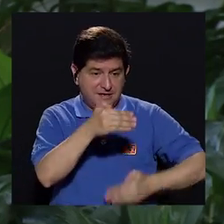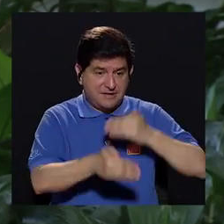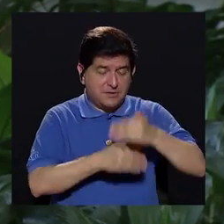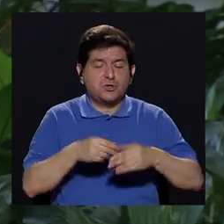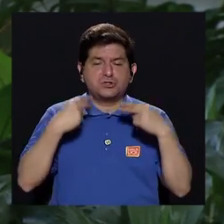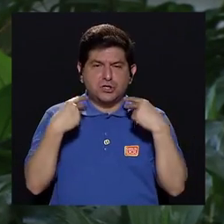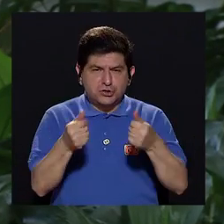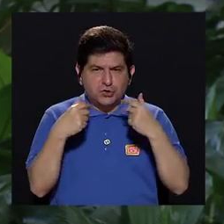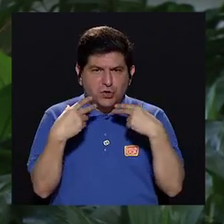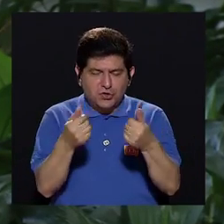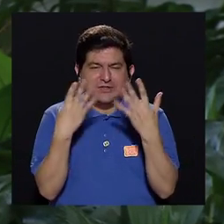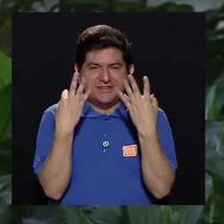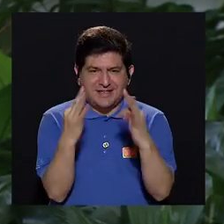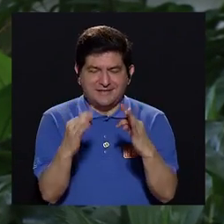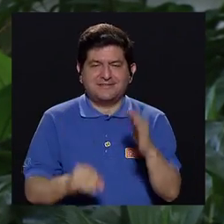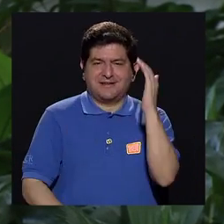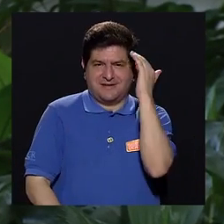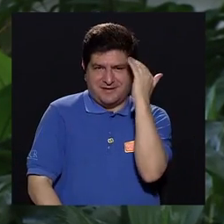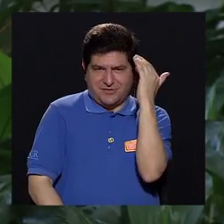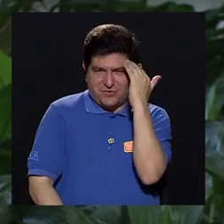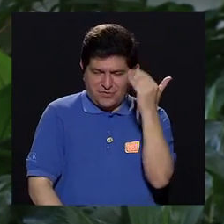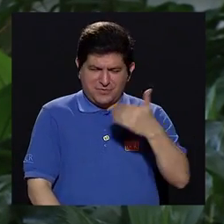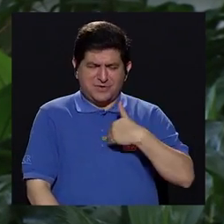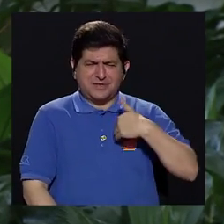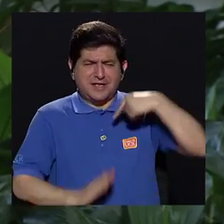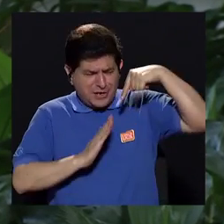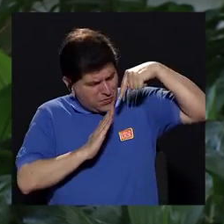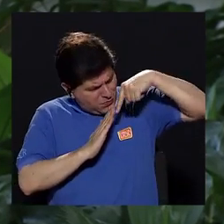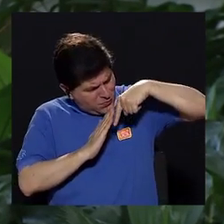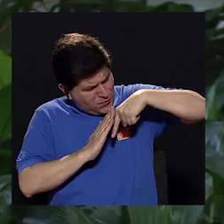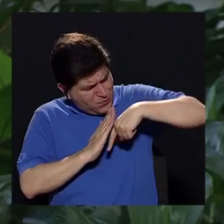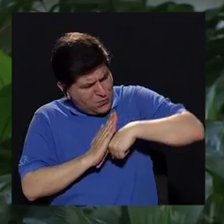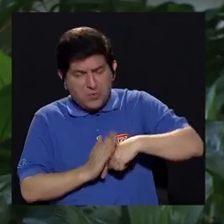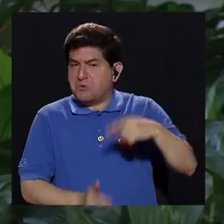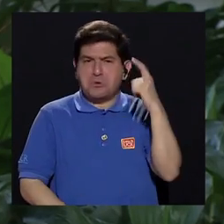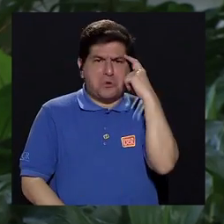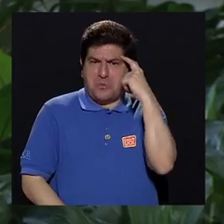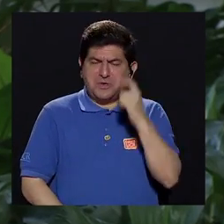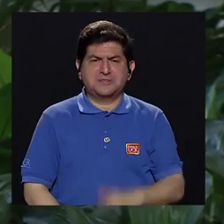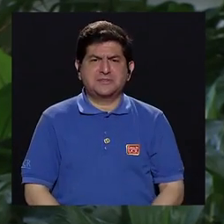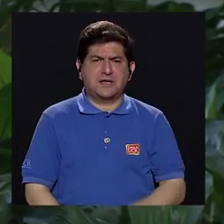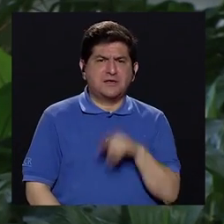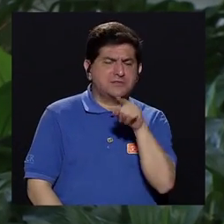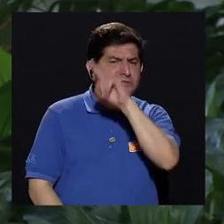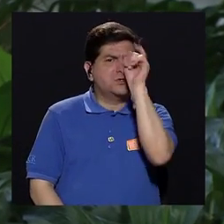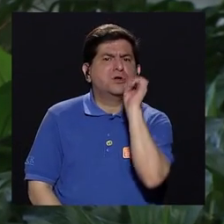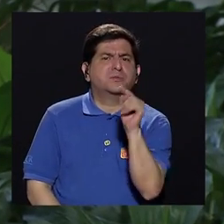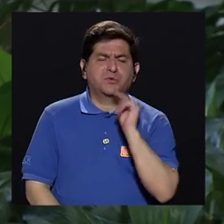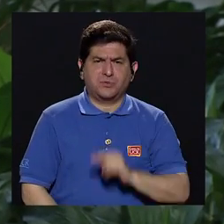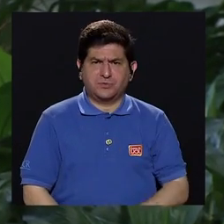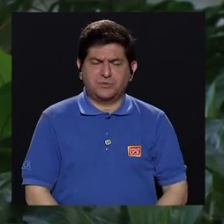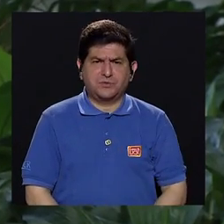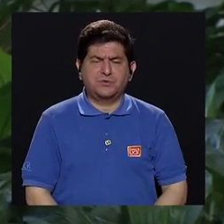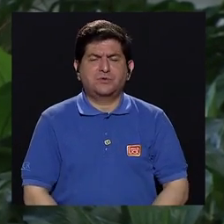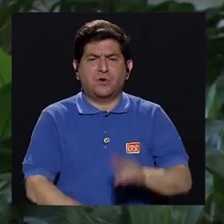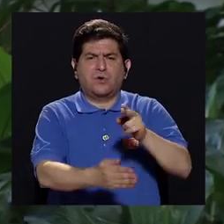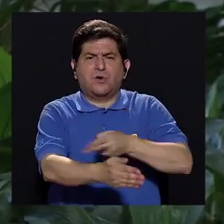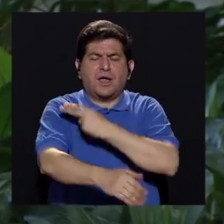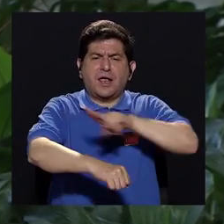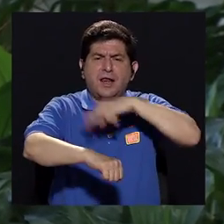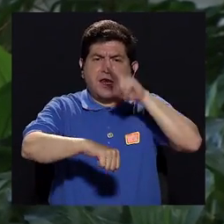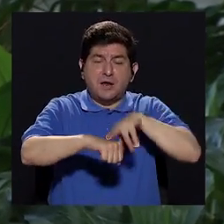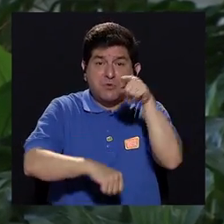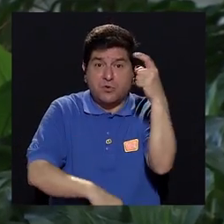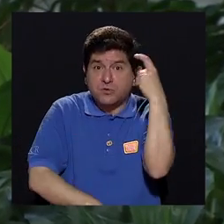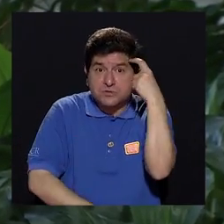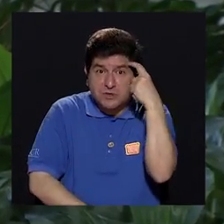algo que se llama automatismos, que son esos conocimientos que tenemos muy, muy, muy adentro y que ni siquiera los pensamos. Por ejemplo, si a ustedes les pregunto, el himno nacional,